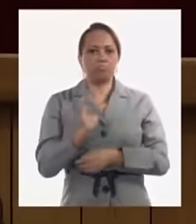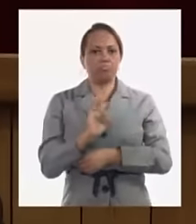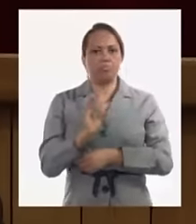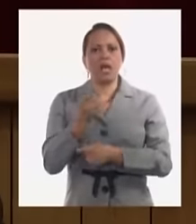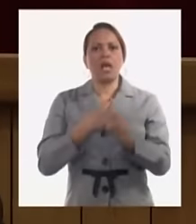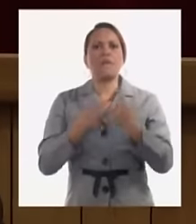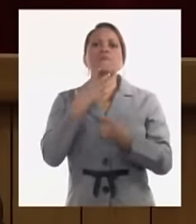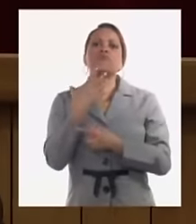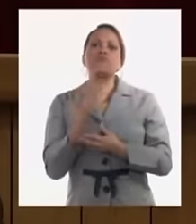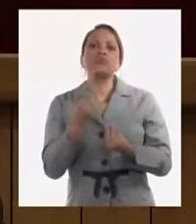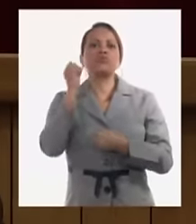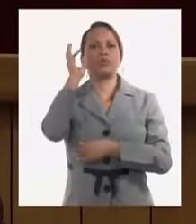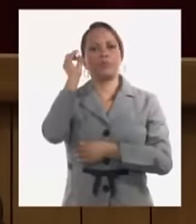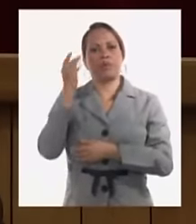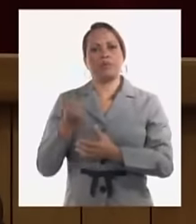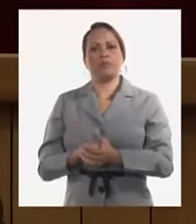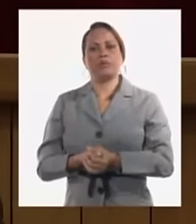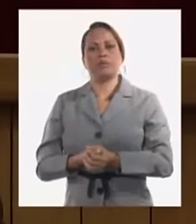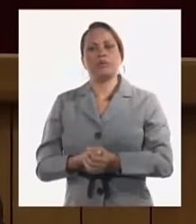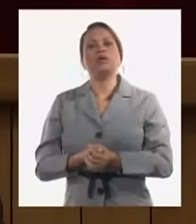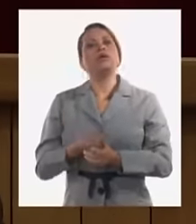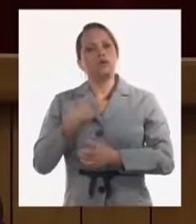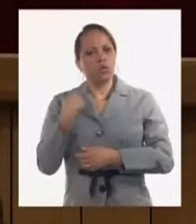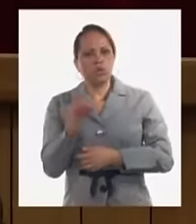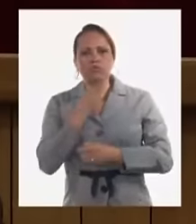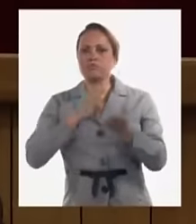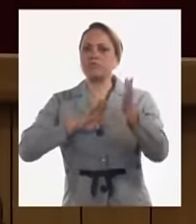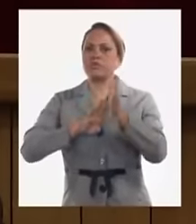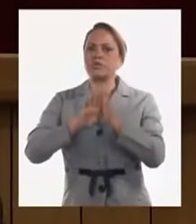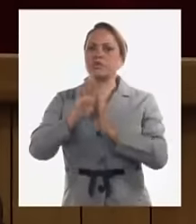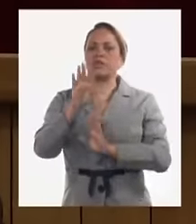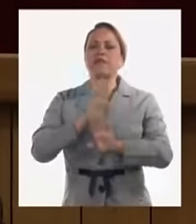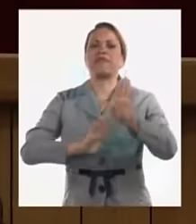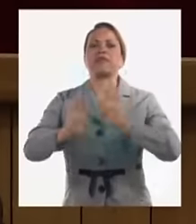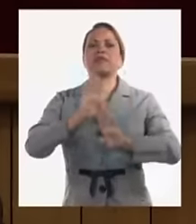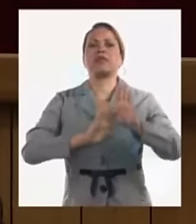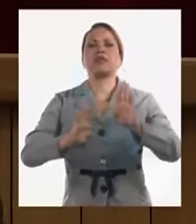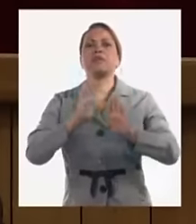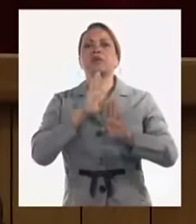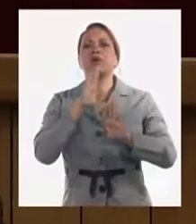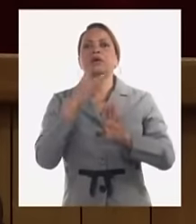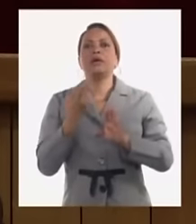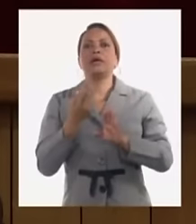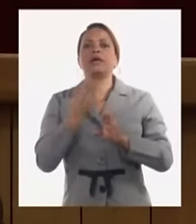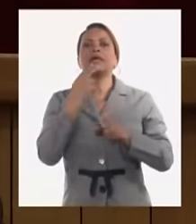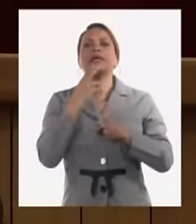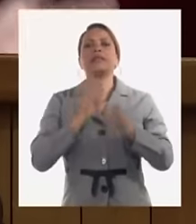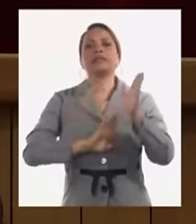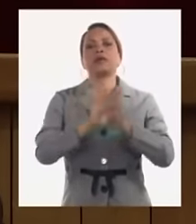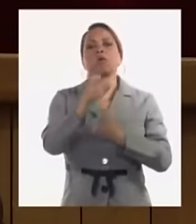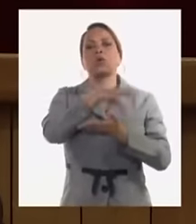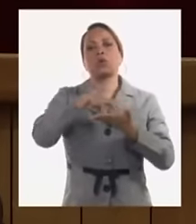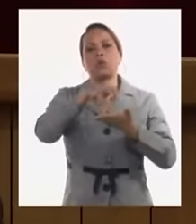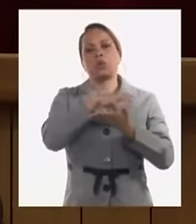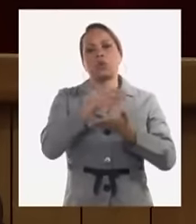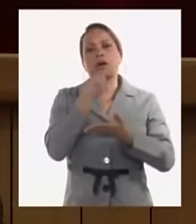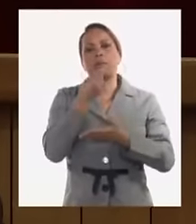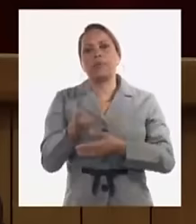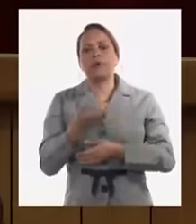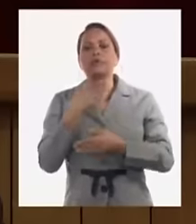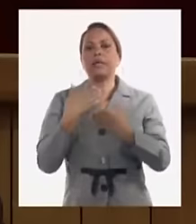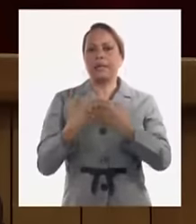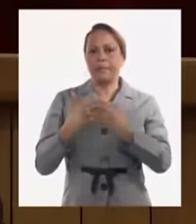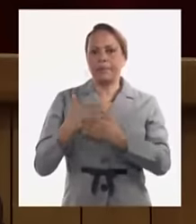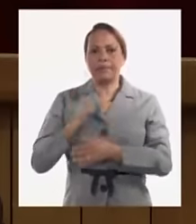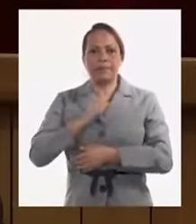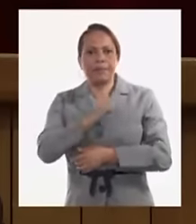inventos en este sentido nosotros seguimos defendiendo el concepto del proyecto de desarrollo local incluso puede ser con mi pyme puede